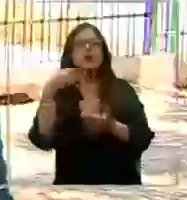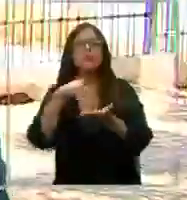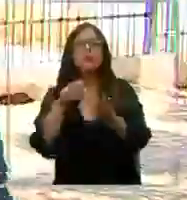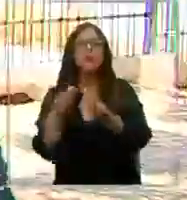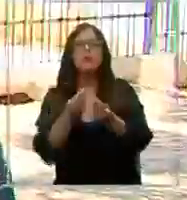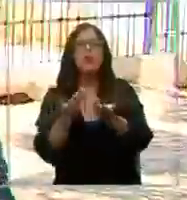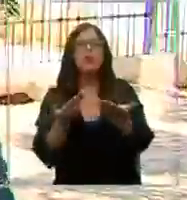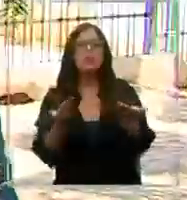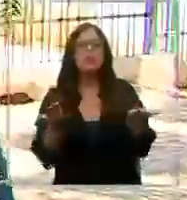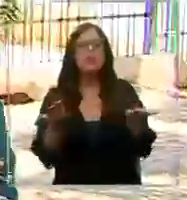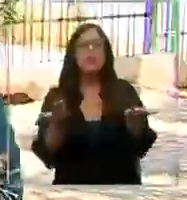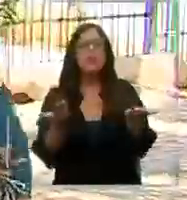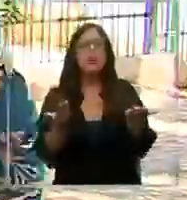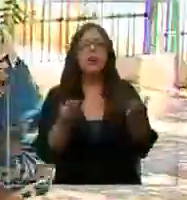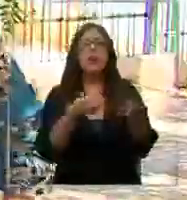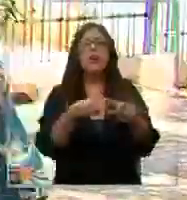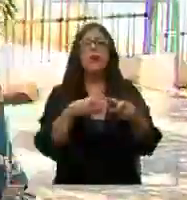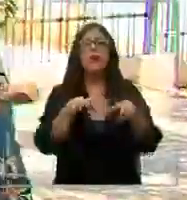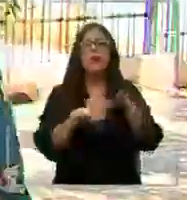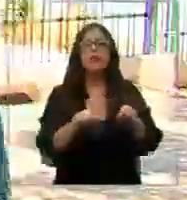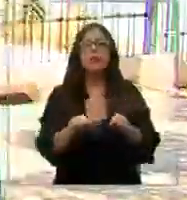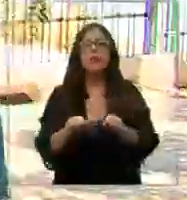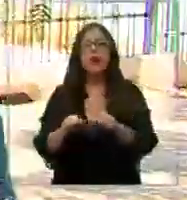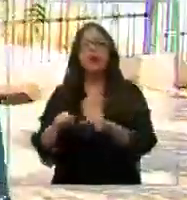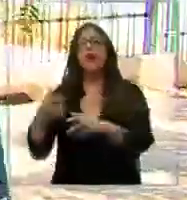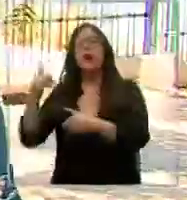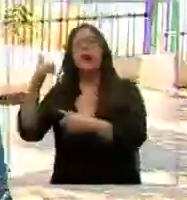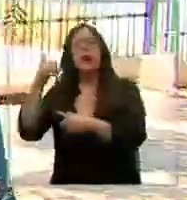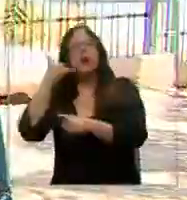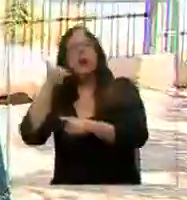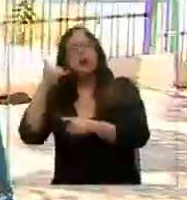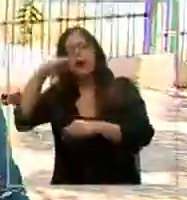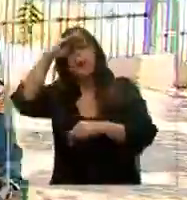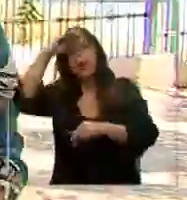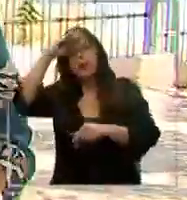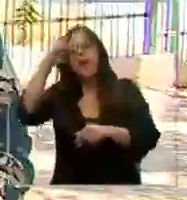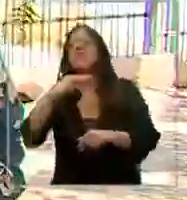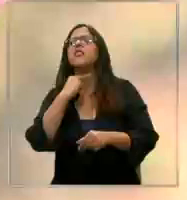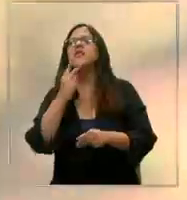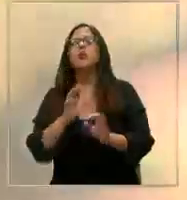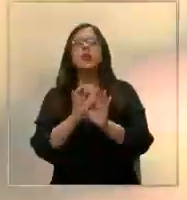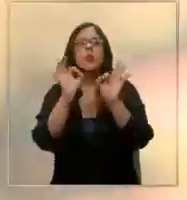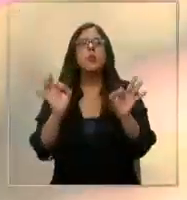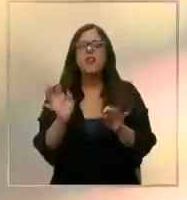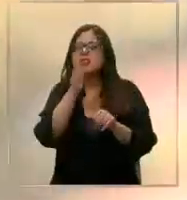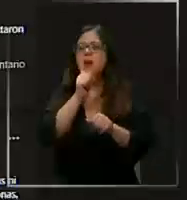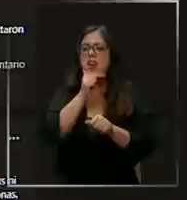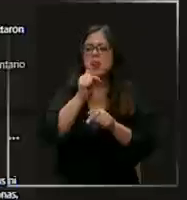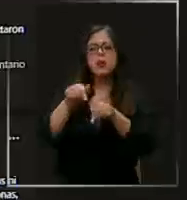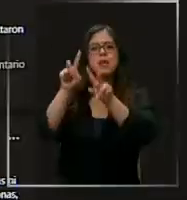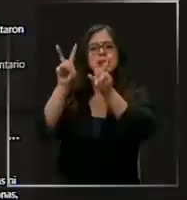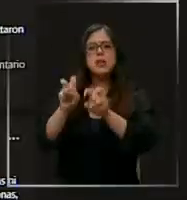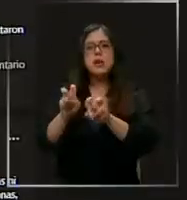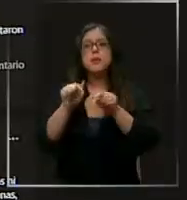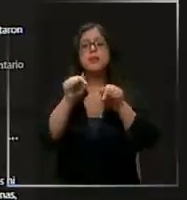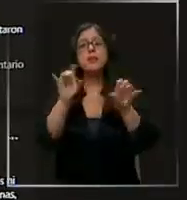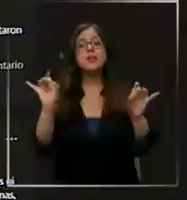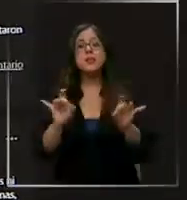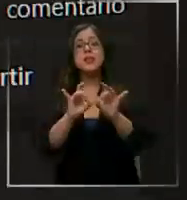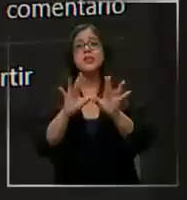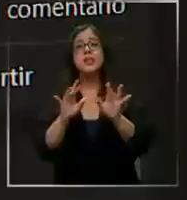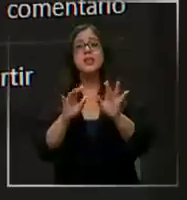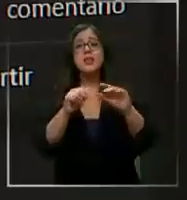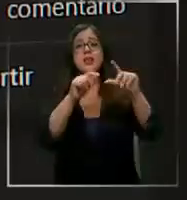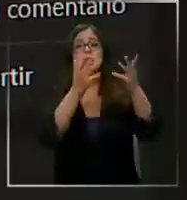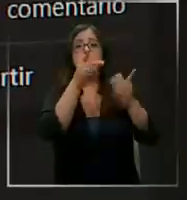confiable, su voz era de una persona como educada, entonces no hallé como sospecha en esas cosas. Y así, no